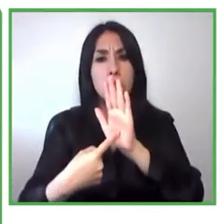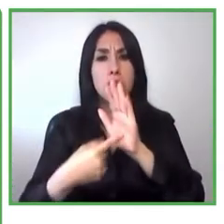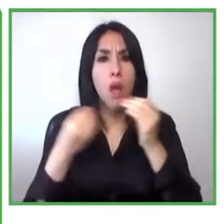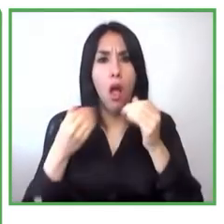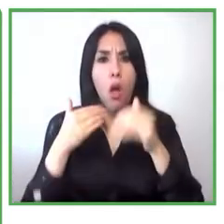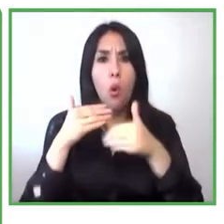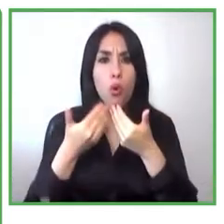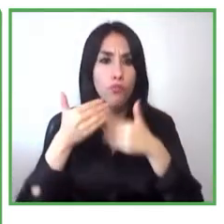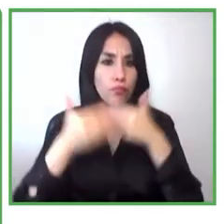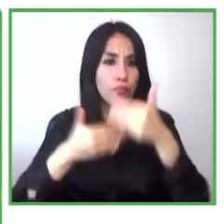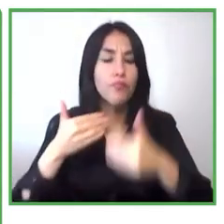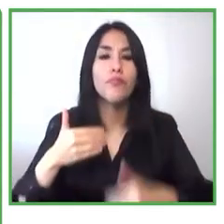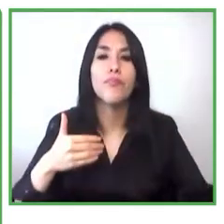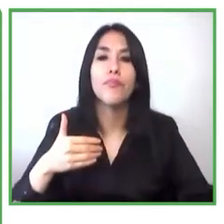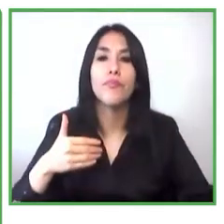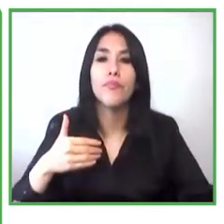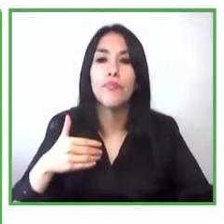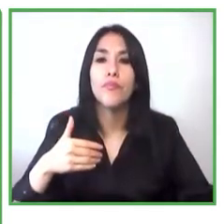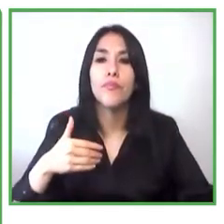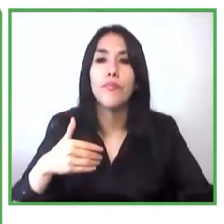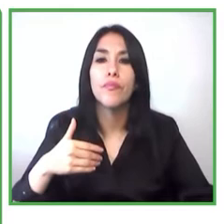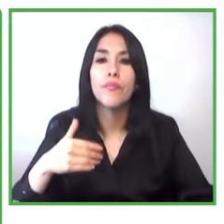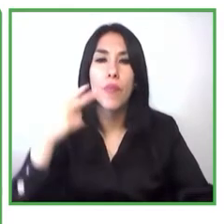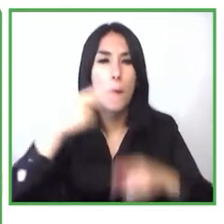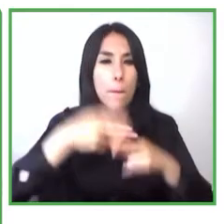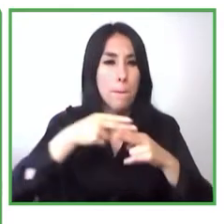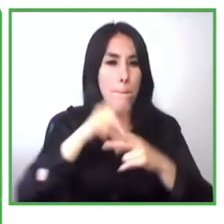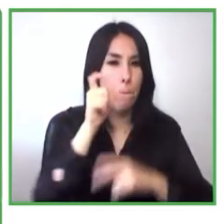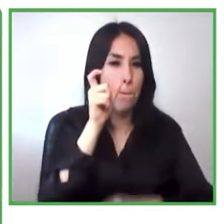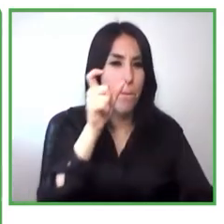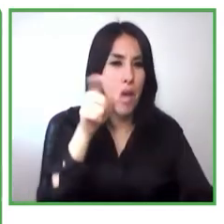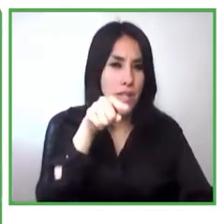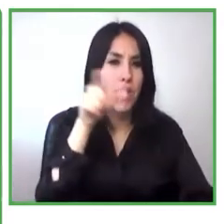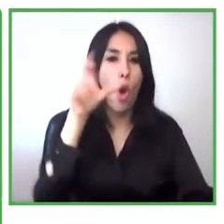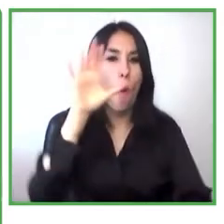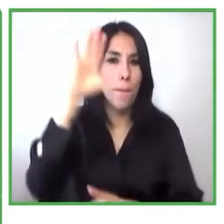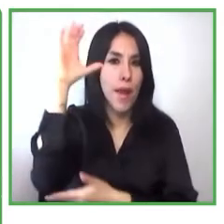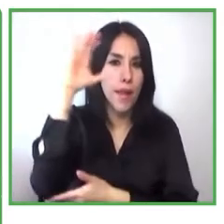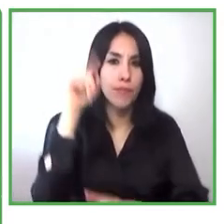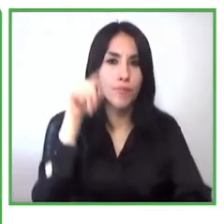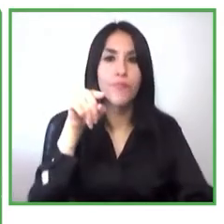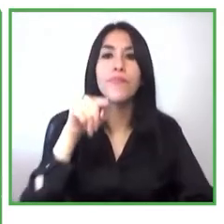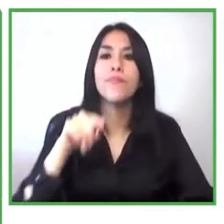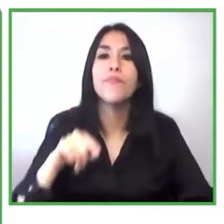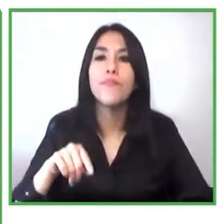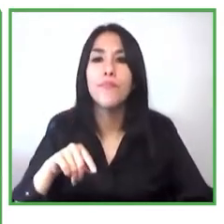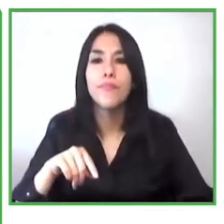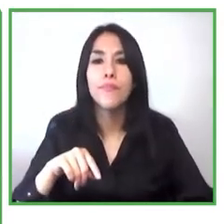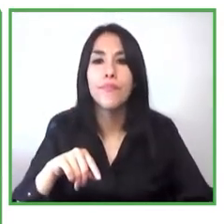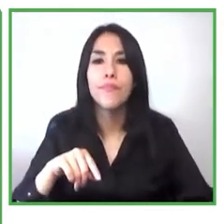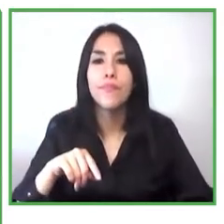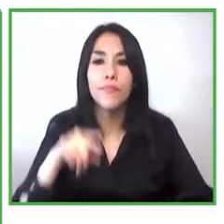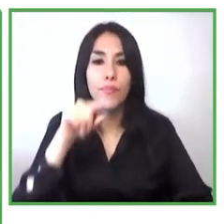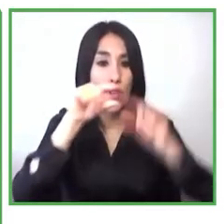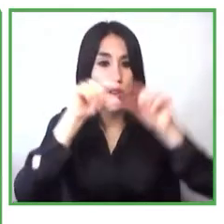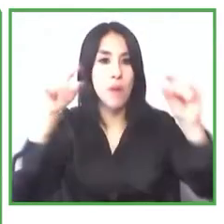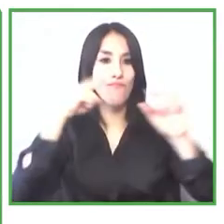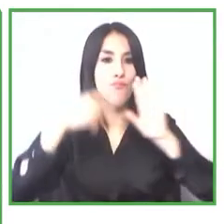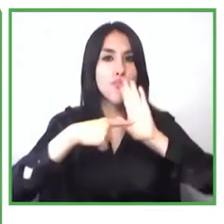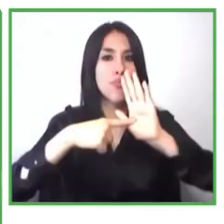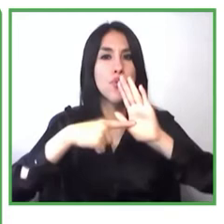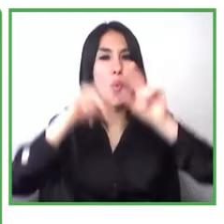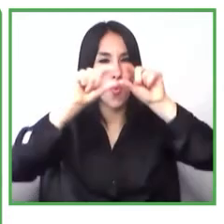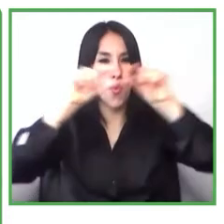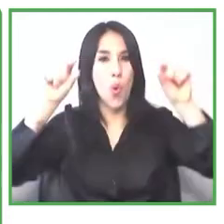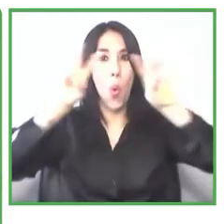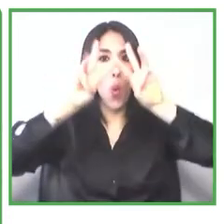allí pues pueden encontrar muchísimas más información relacionada con el proyecto muchísimas gracias nuevamente a Sirius Project por esta invitación